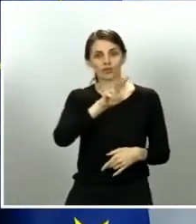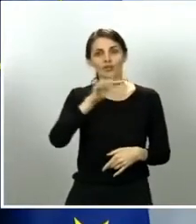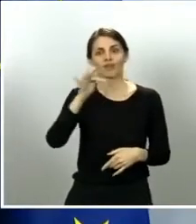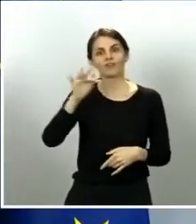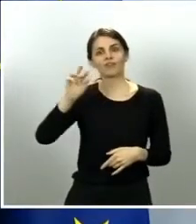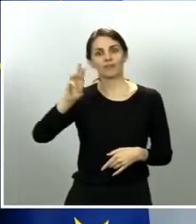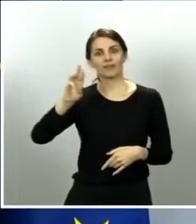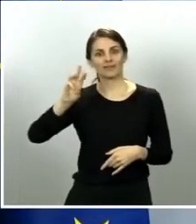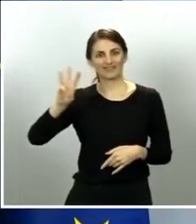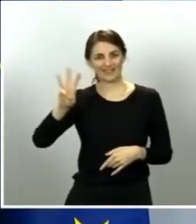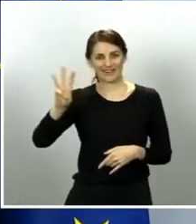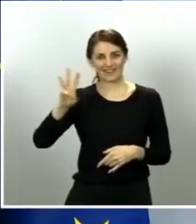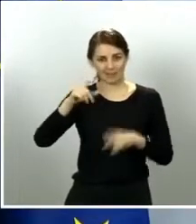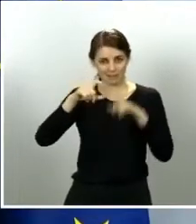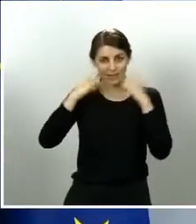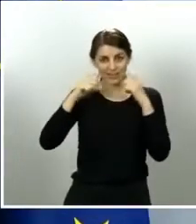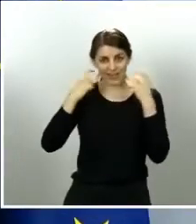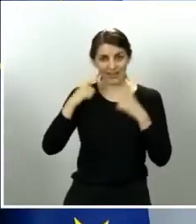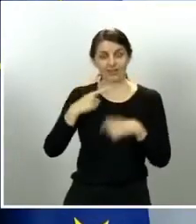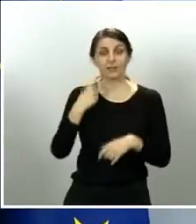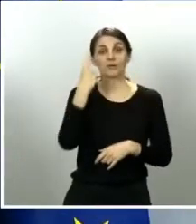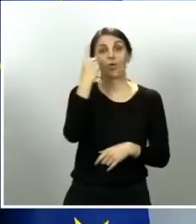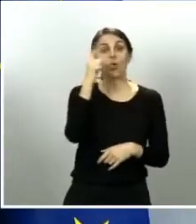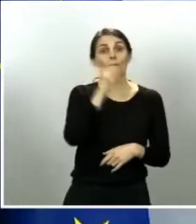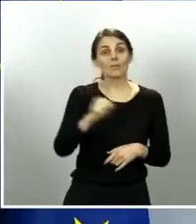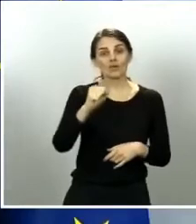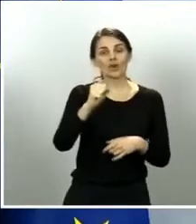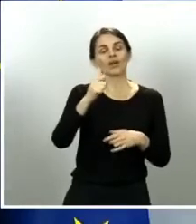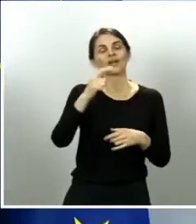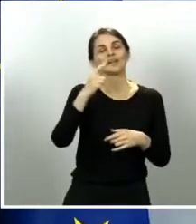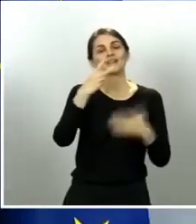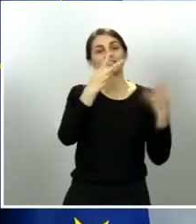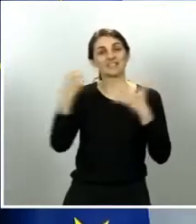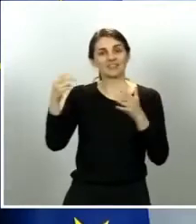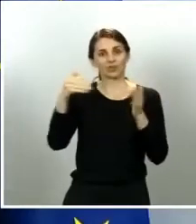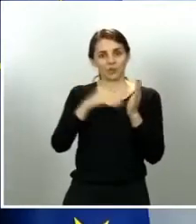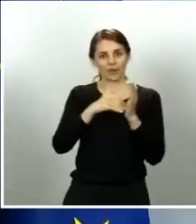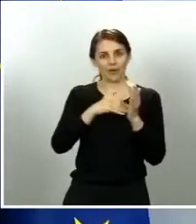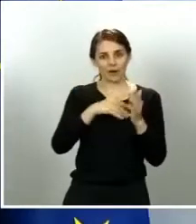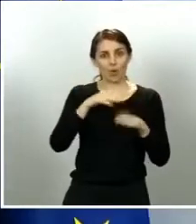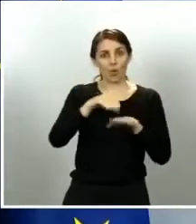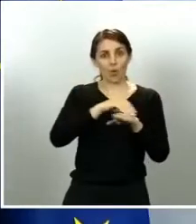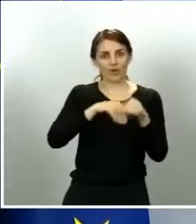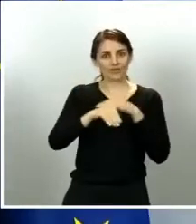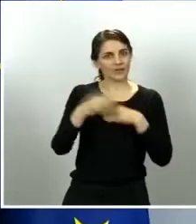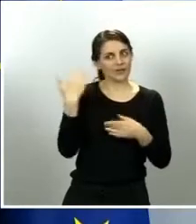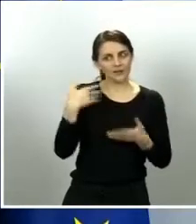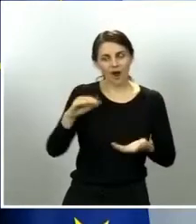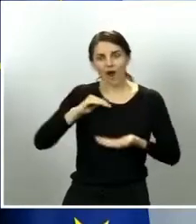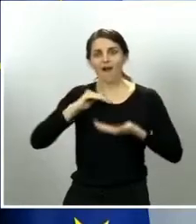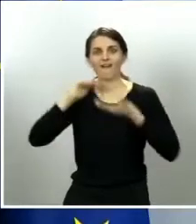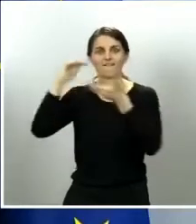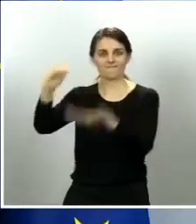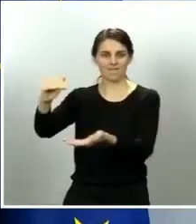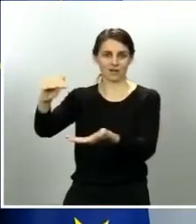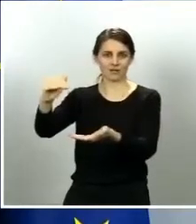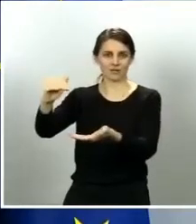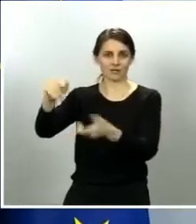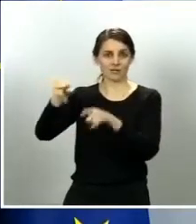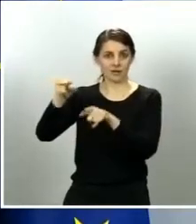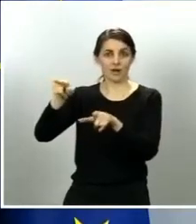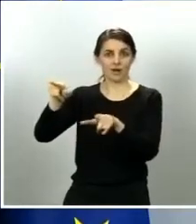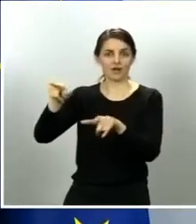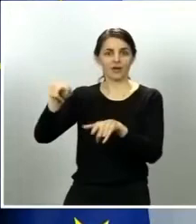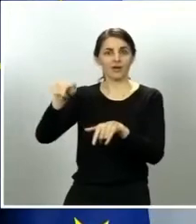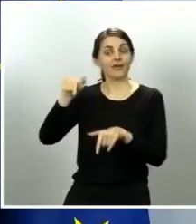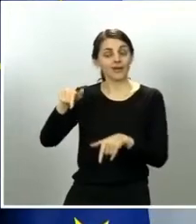millón setecientos mil guantes. Pero lo más importante es que hemos garantizado el abastecimiento regular